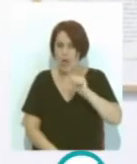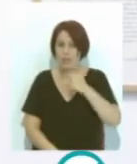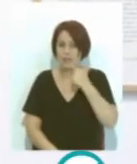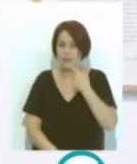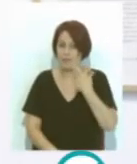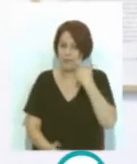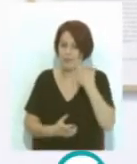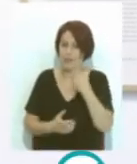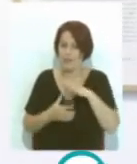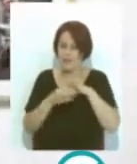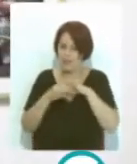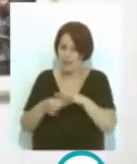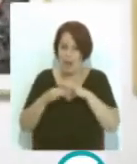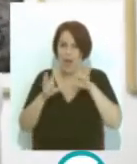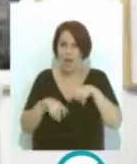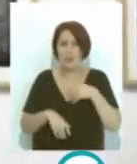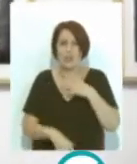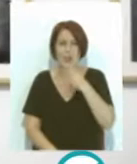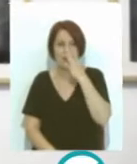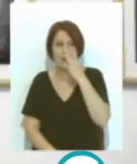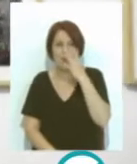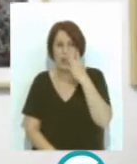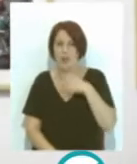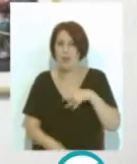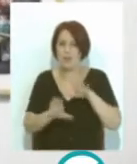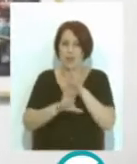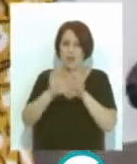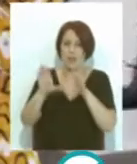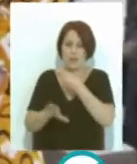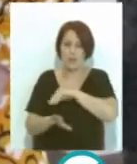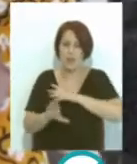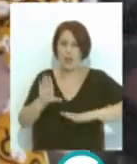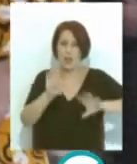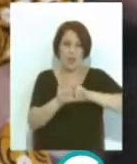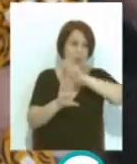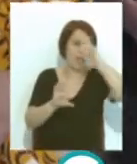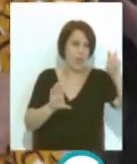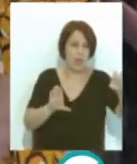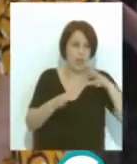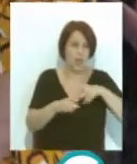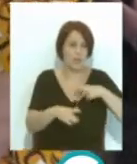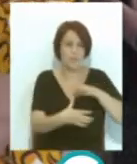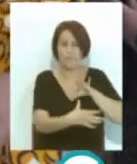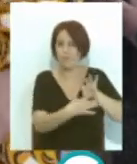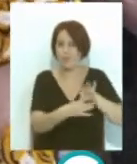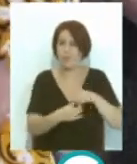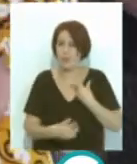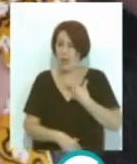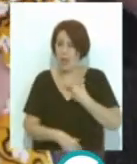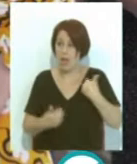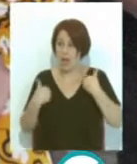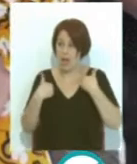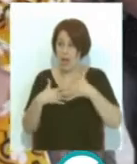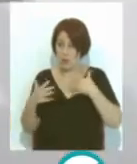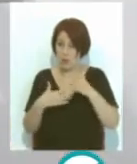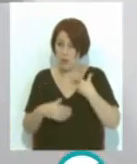el hermanamiento que tiene Cádiz con los carnavales del otro lado del Atlántico asimismo uno de los autores de las imágenes Joaquín Hernández Kiki